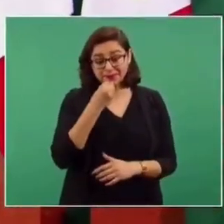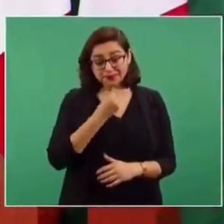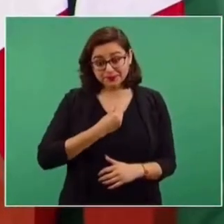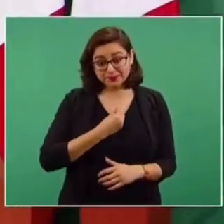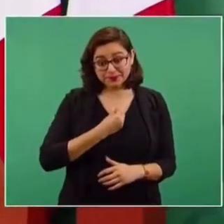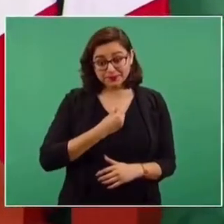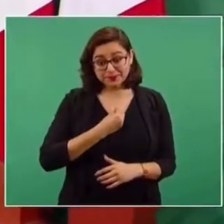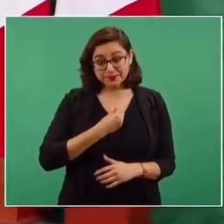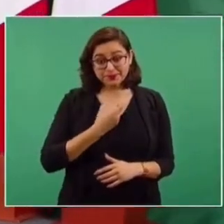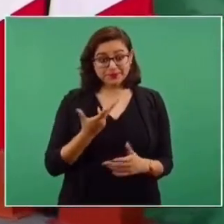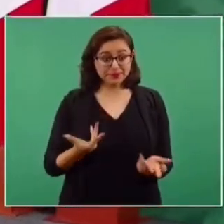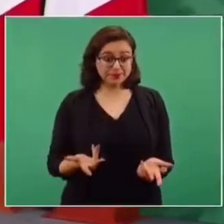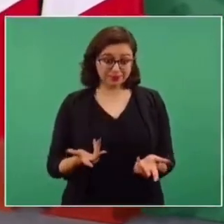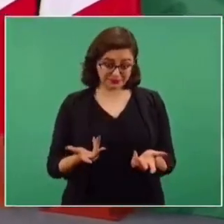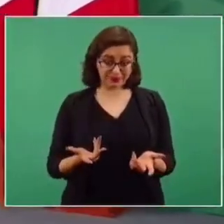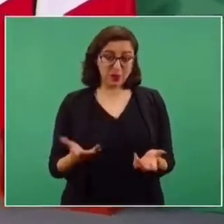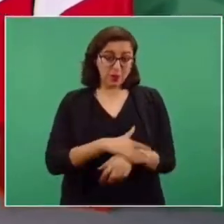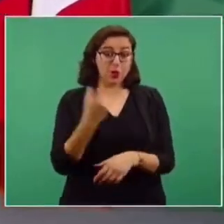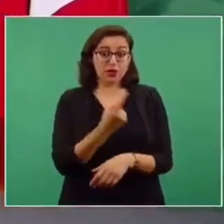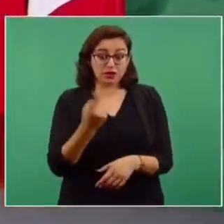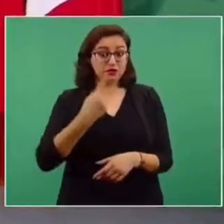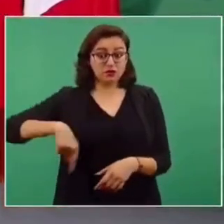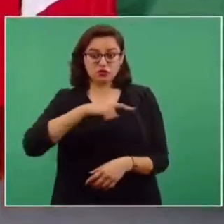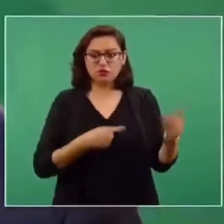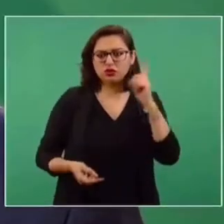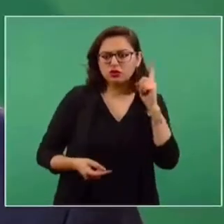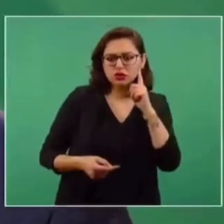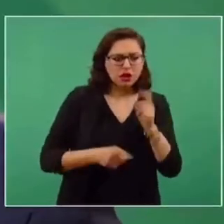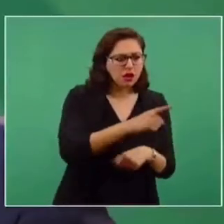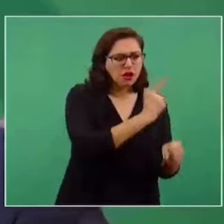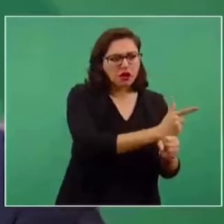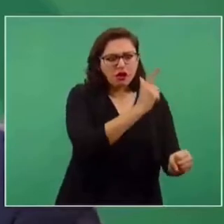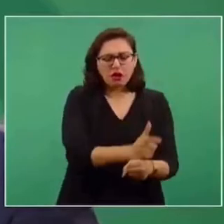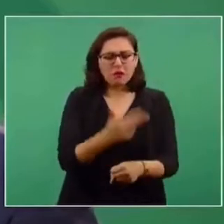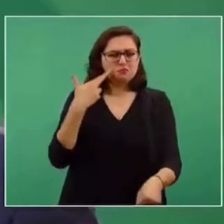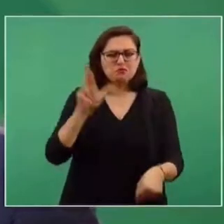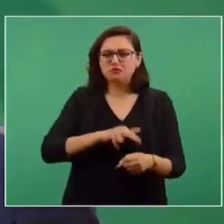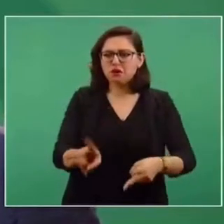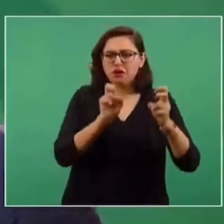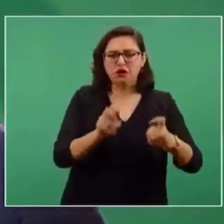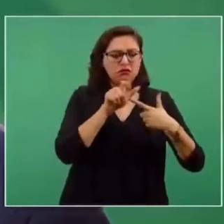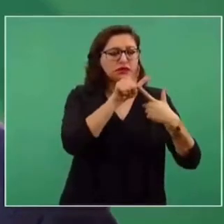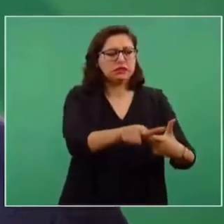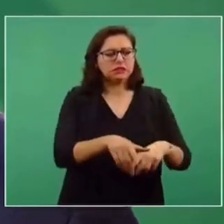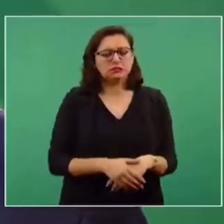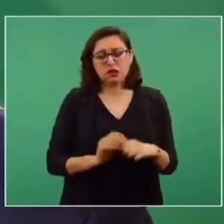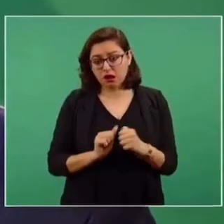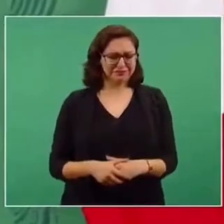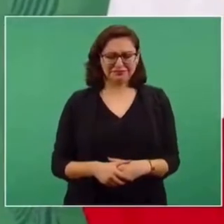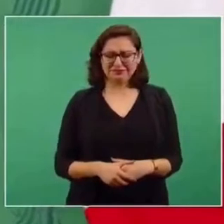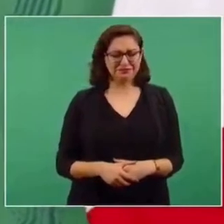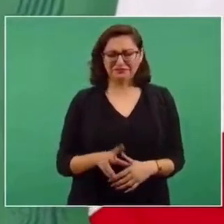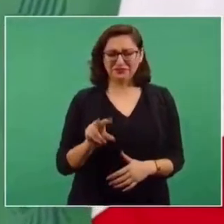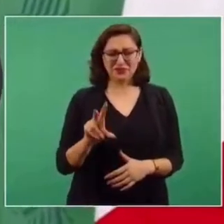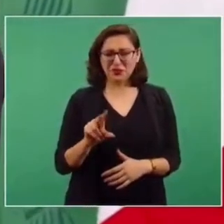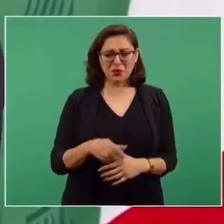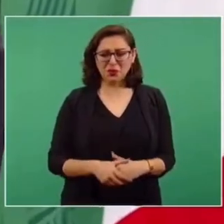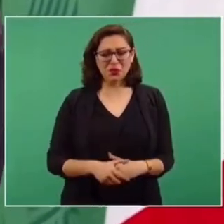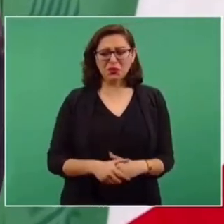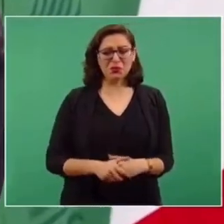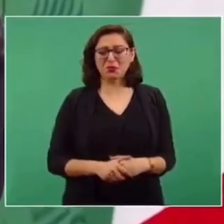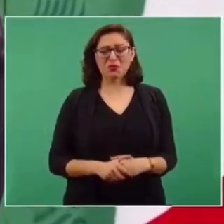que sepamos de delitos y nos quedemos callados, no vamos a hacer tapaderas. Ha quedado claro